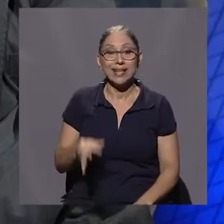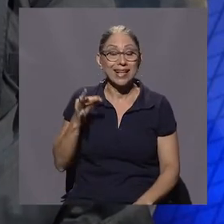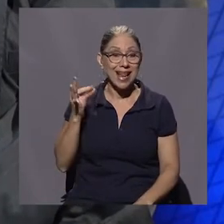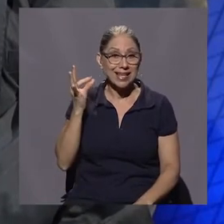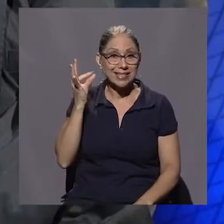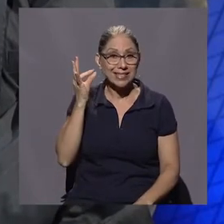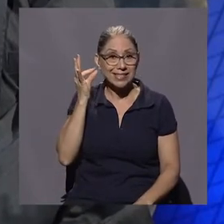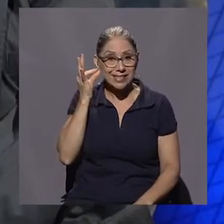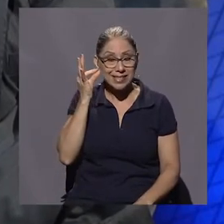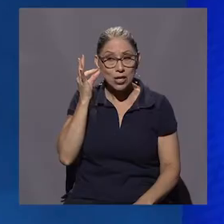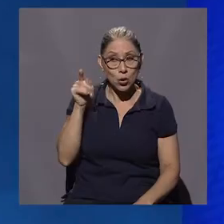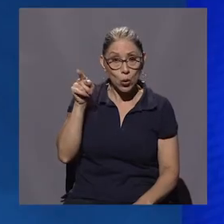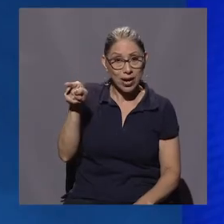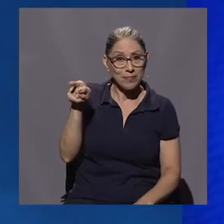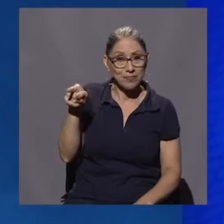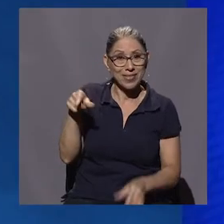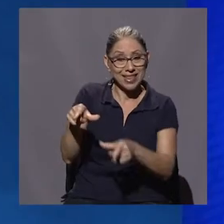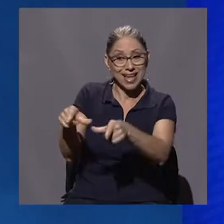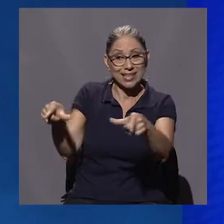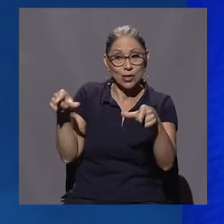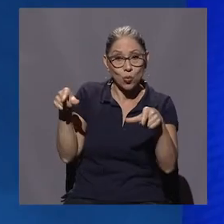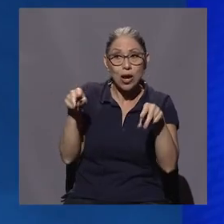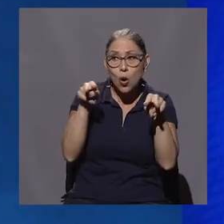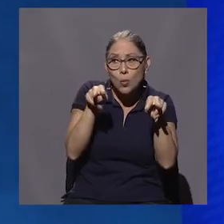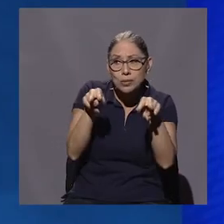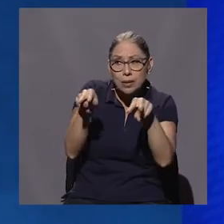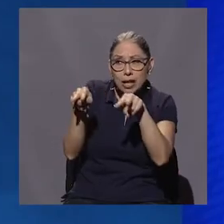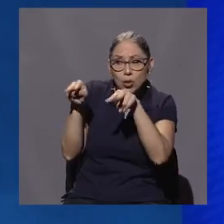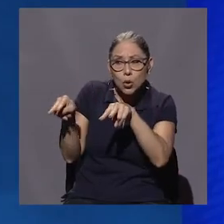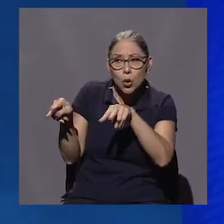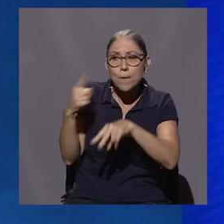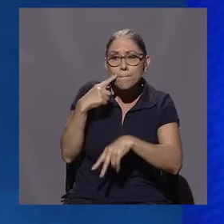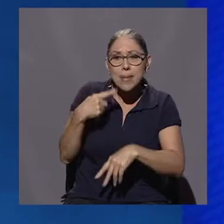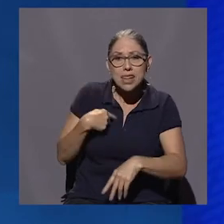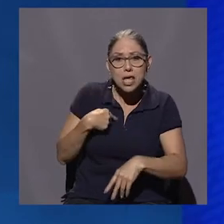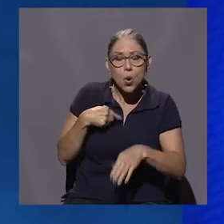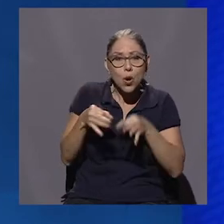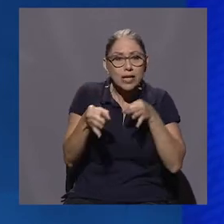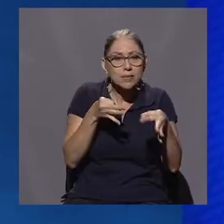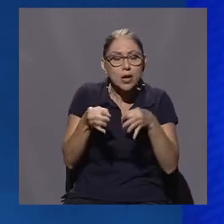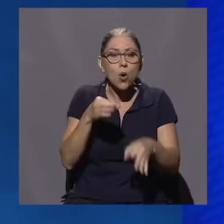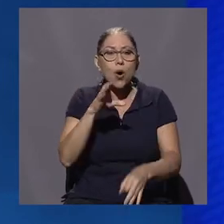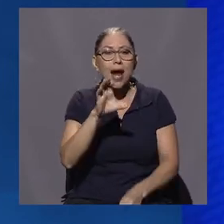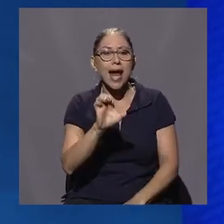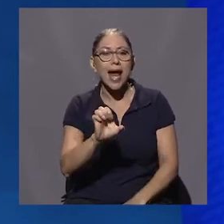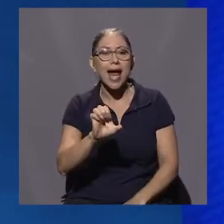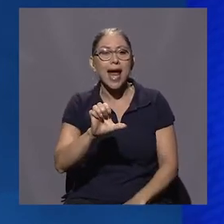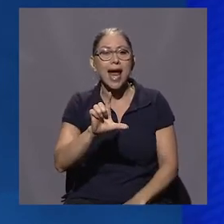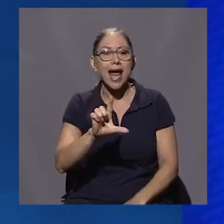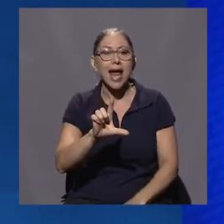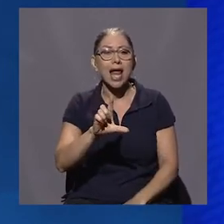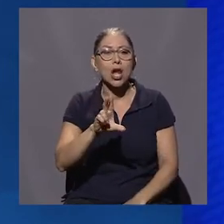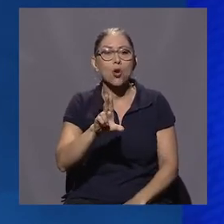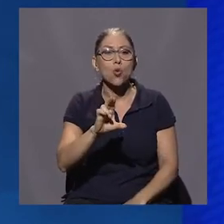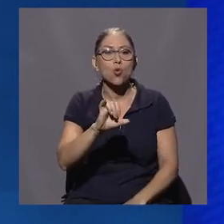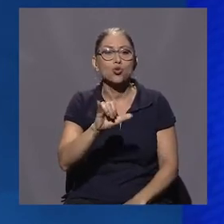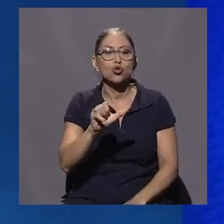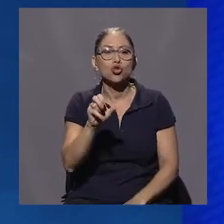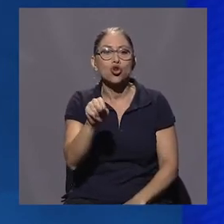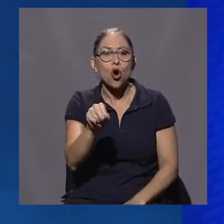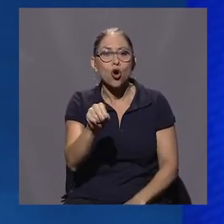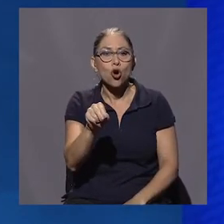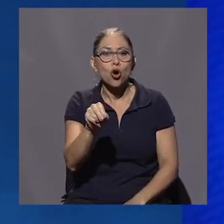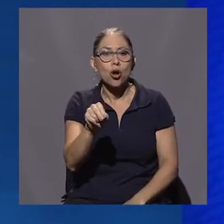dijo a mí la señora del observatorio es que la ilusión se la enseñan desde la universidad a muchas